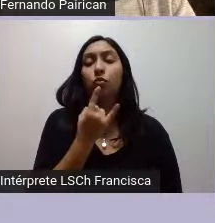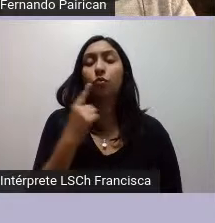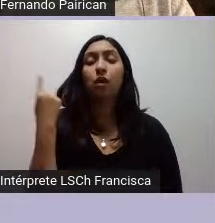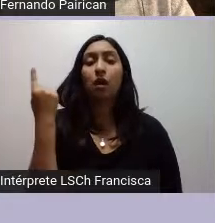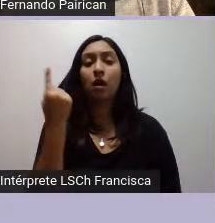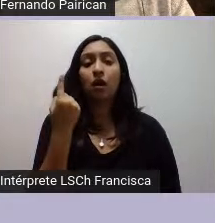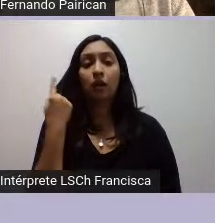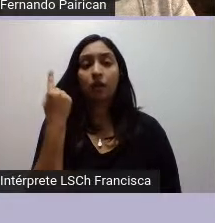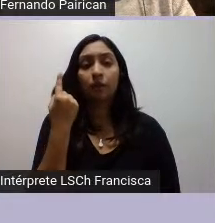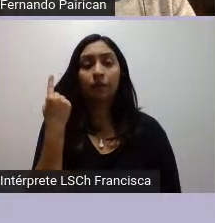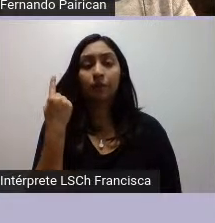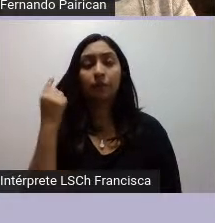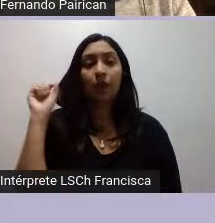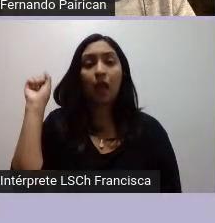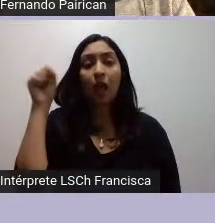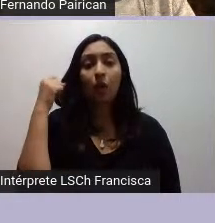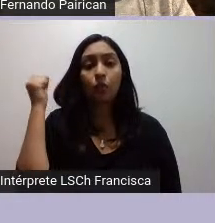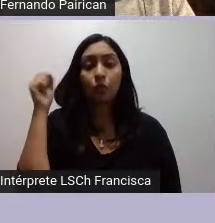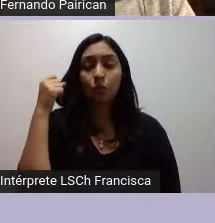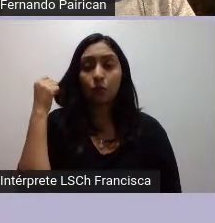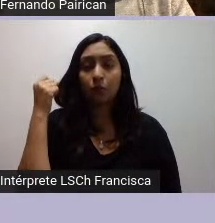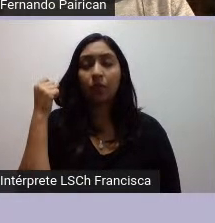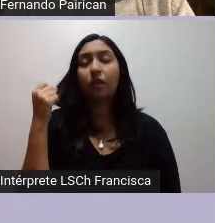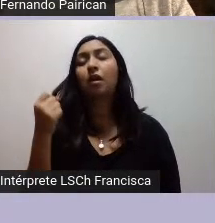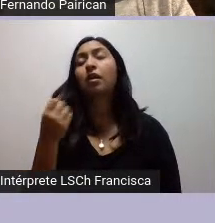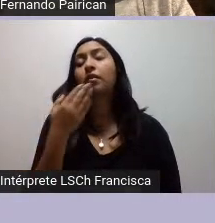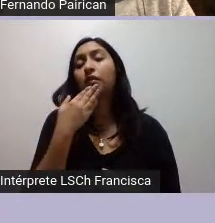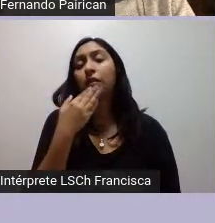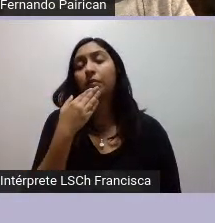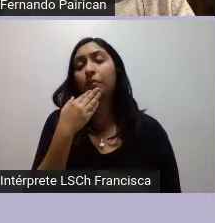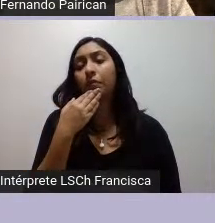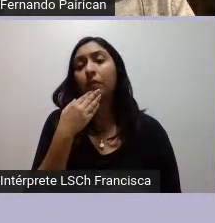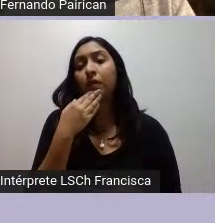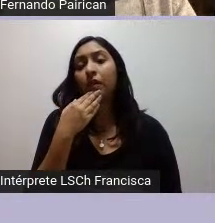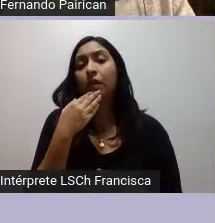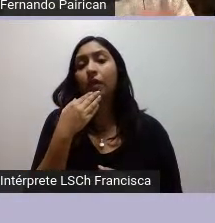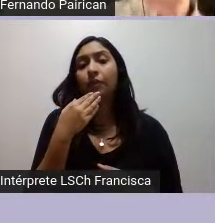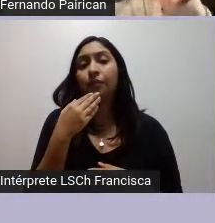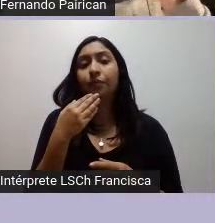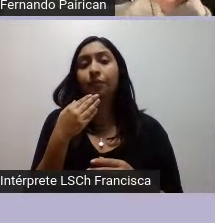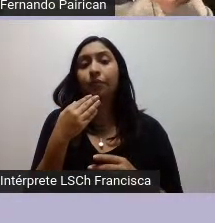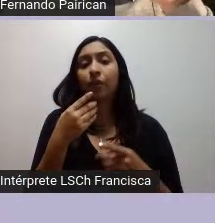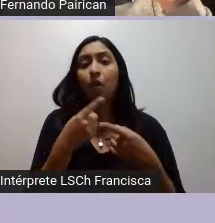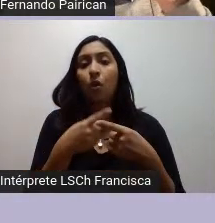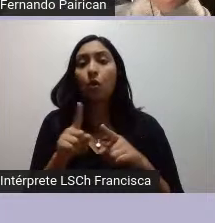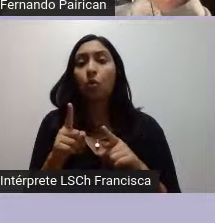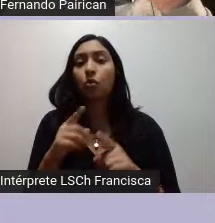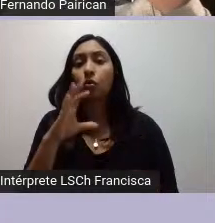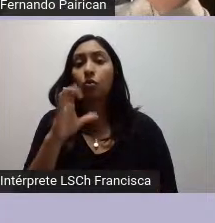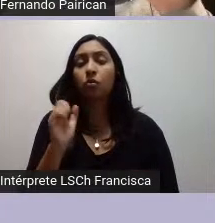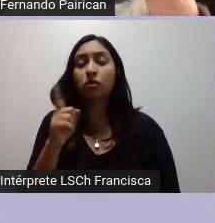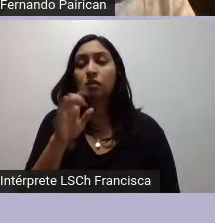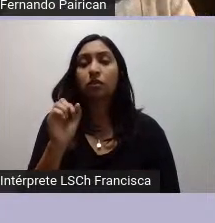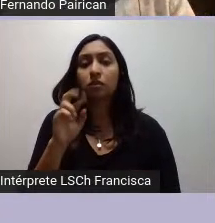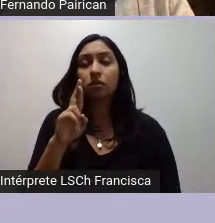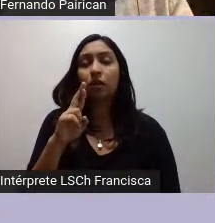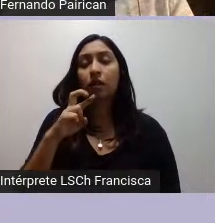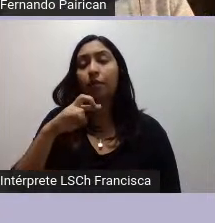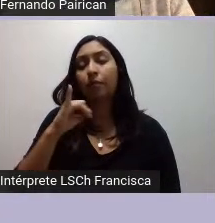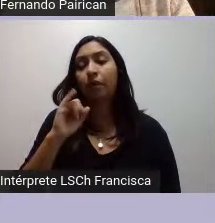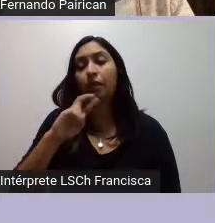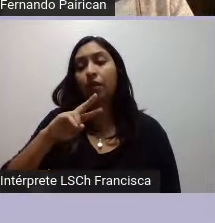autonomía y subordinación y movimiento radical mapuche de César Enrique Pineda con el prólogo de Raúl Sivechi que es uno de los